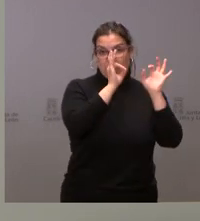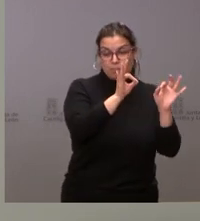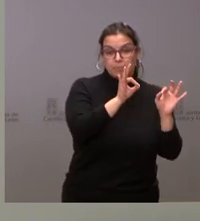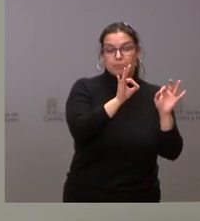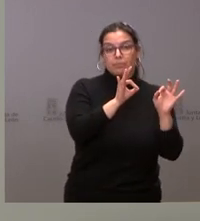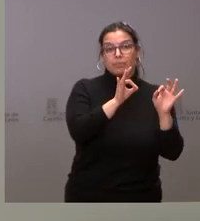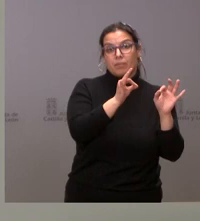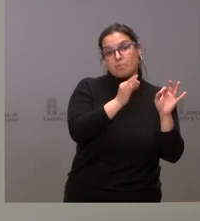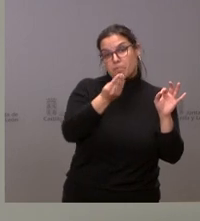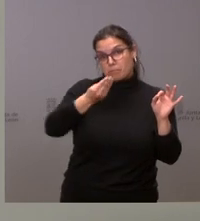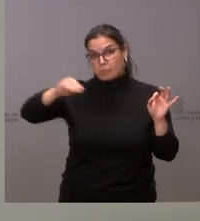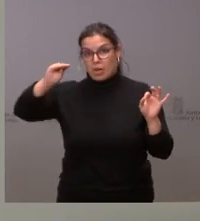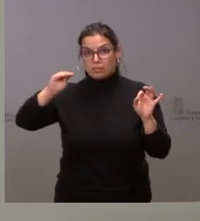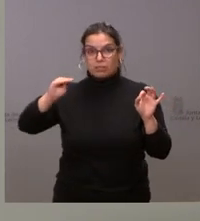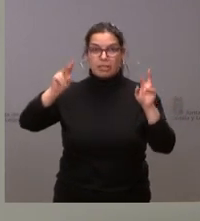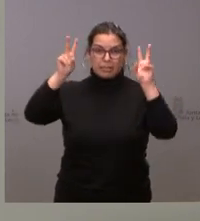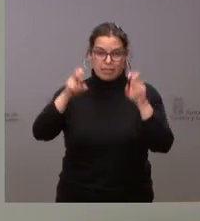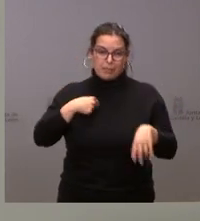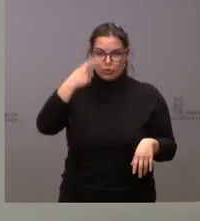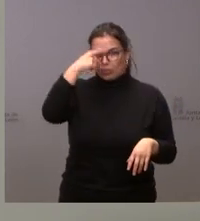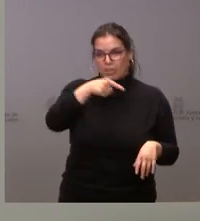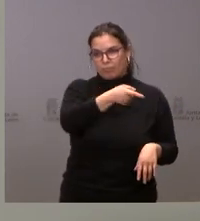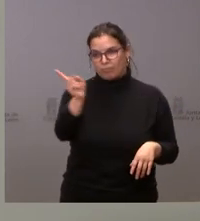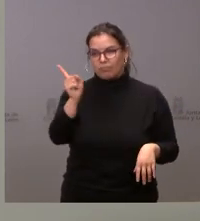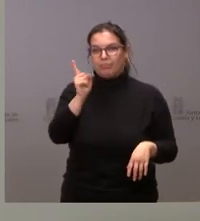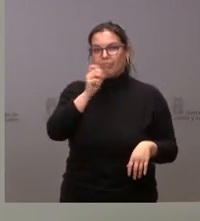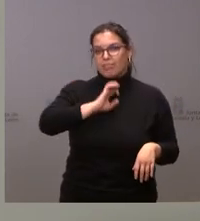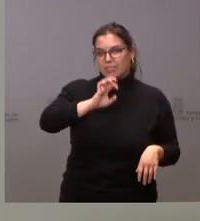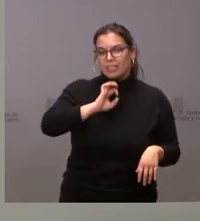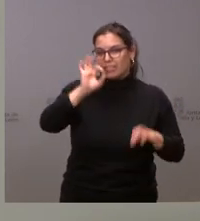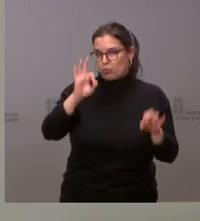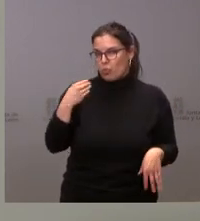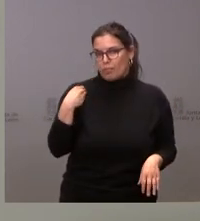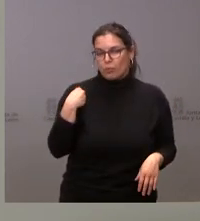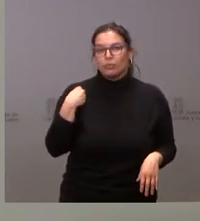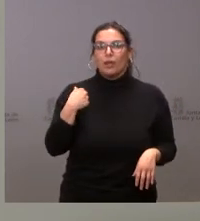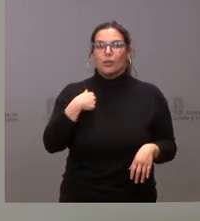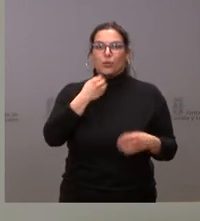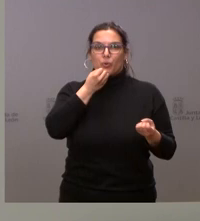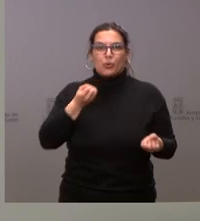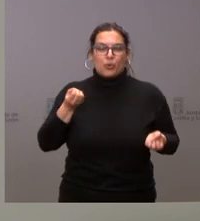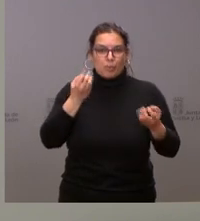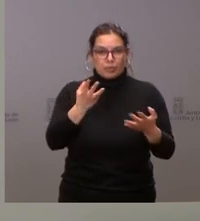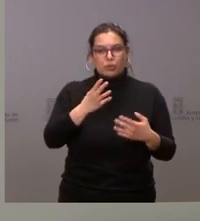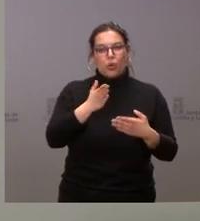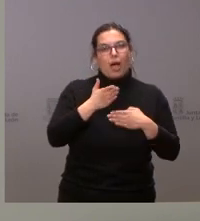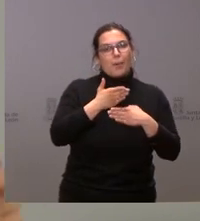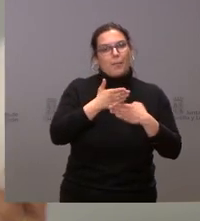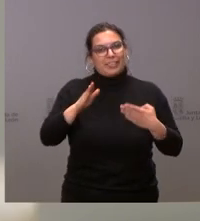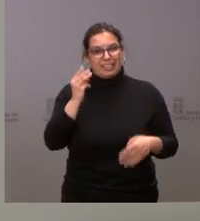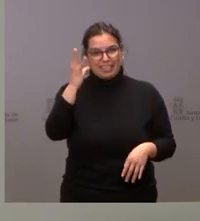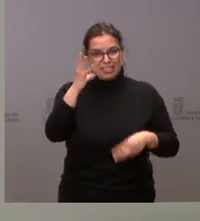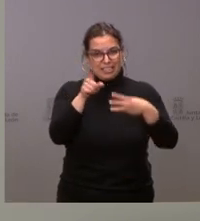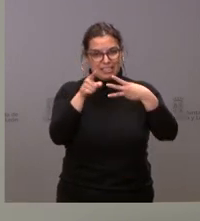en relación con asuntos que yo sé que a ustedes les interesa y puedan preguntar. Les comentaré tres asuntos adicionales